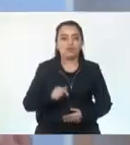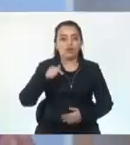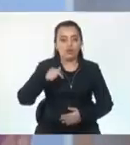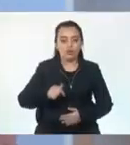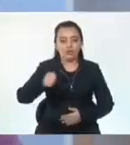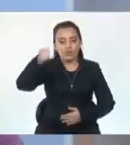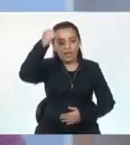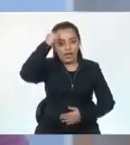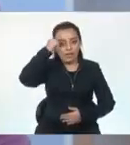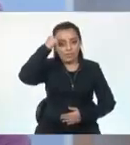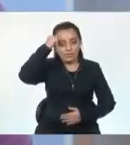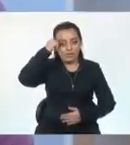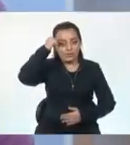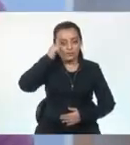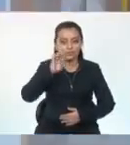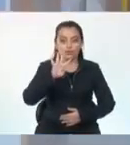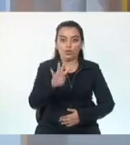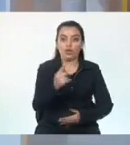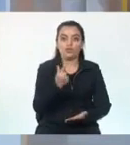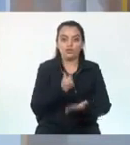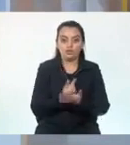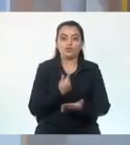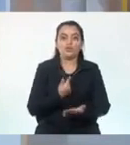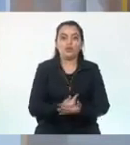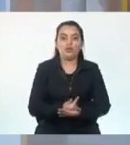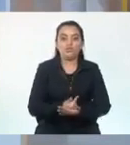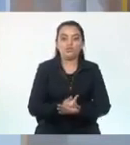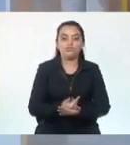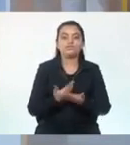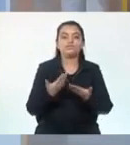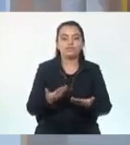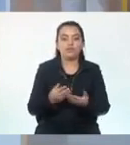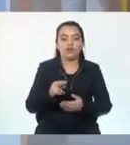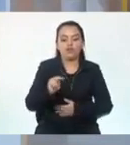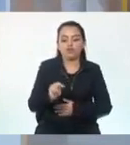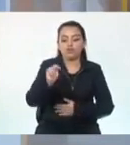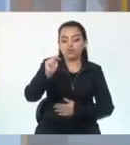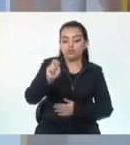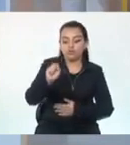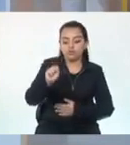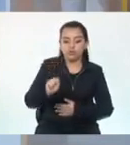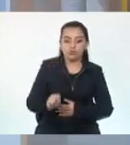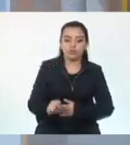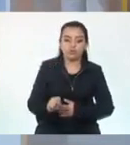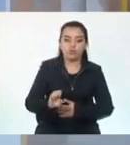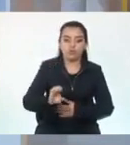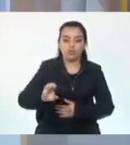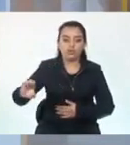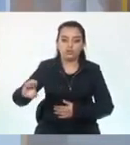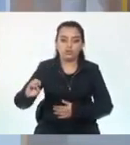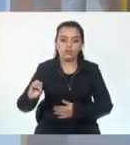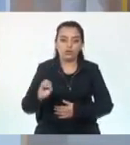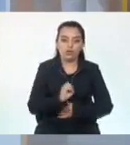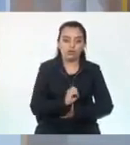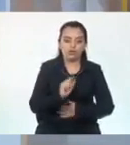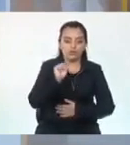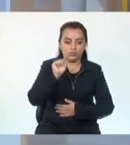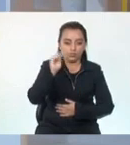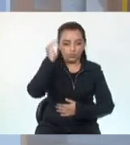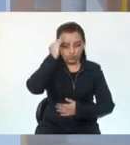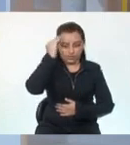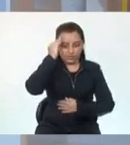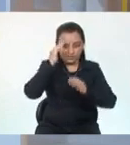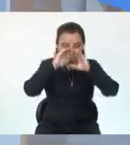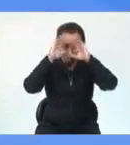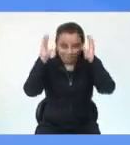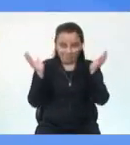coordenadas geográficas y los puntos cardinales. Pero, ¿sabes tú cuáles son las líneas imaginarias convencionales? ¡Acompáñame